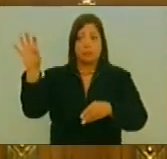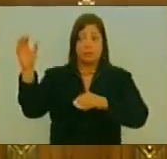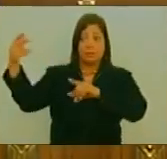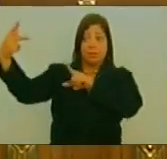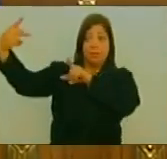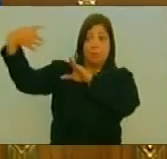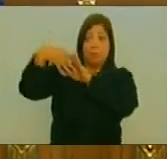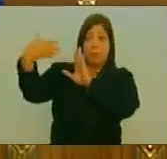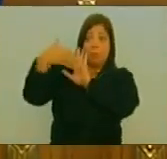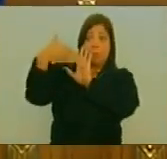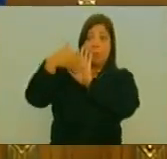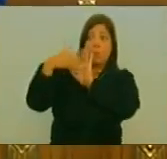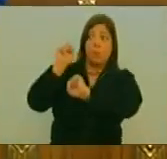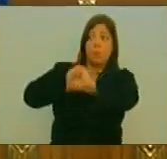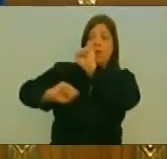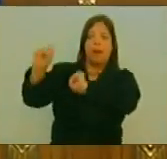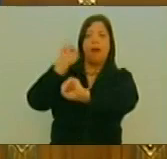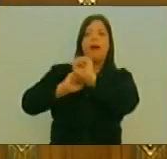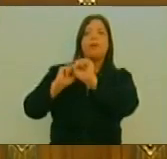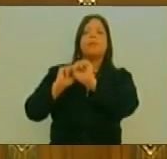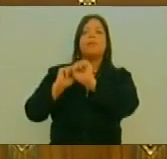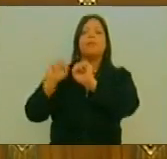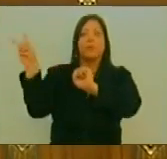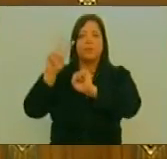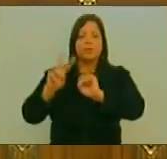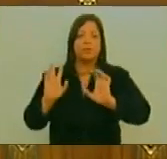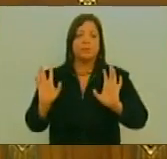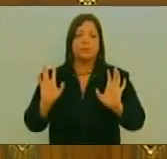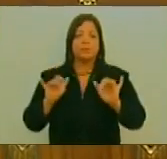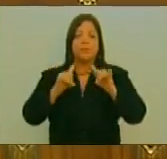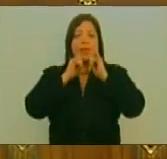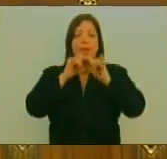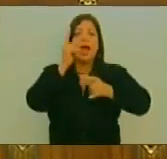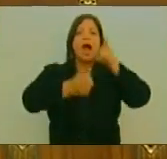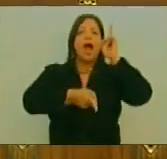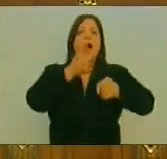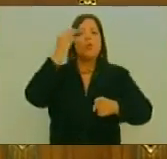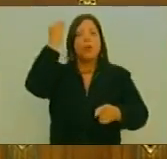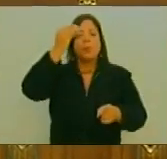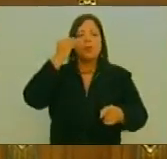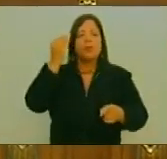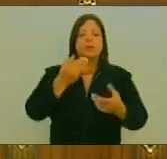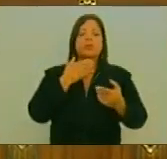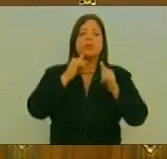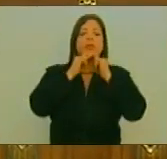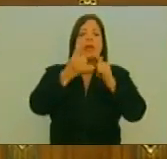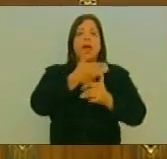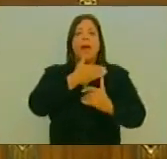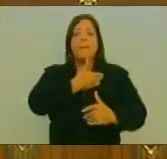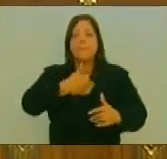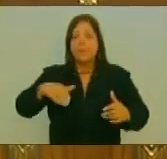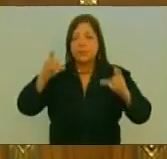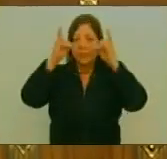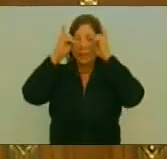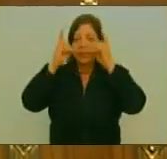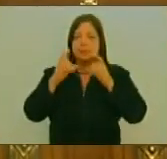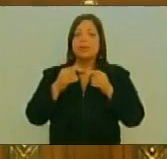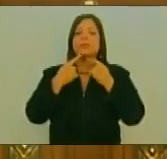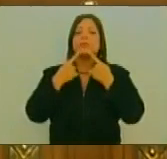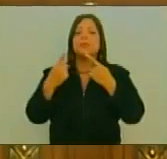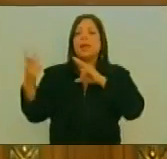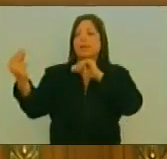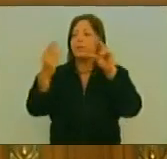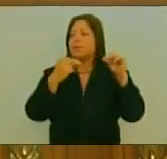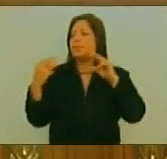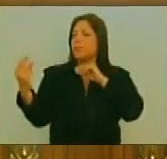Agresión Imperial Son estas Algunas reflexiones Que yo creo Señora Presidenta Deben servir Para el